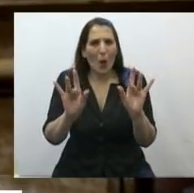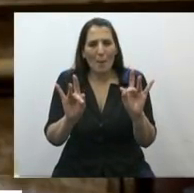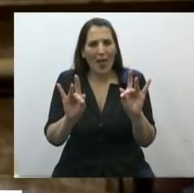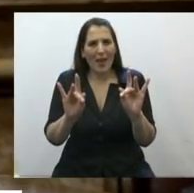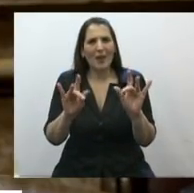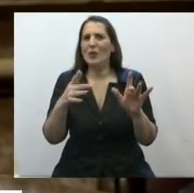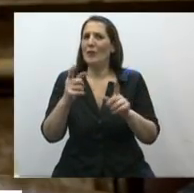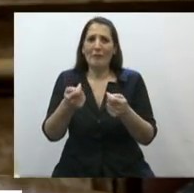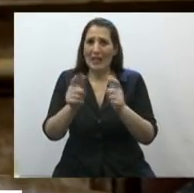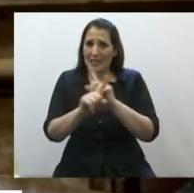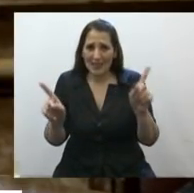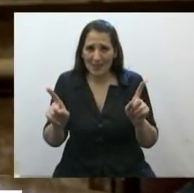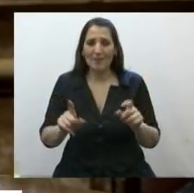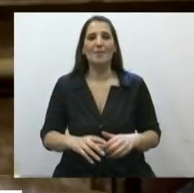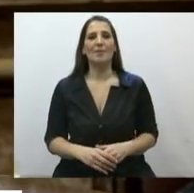realidad.